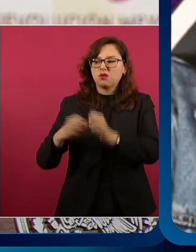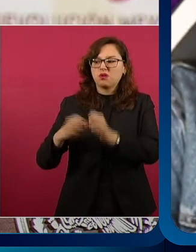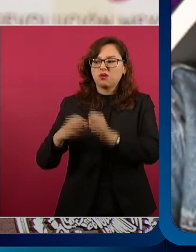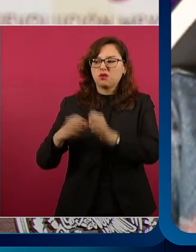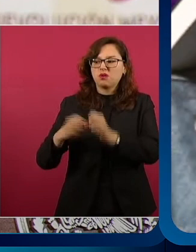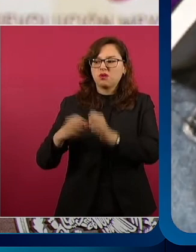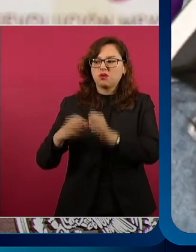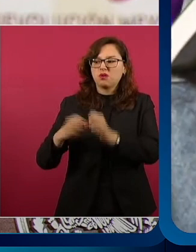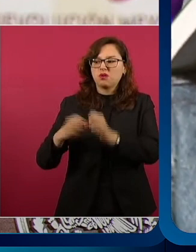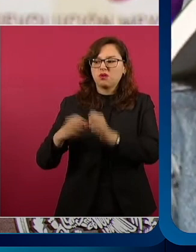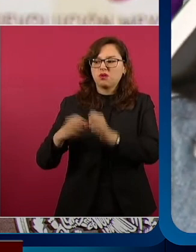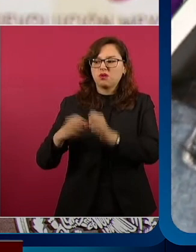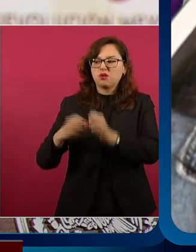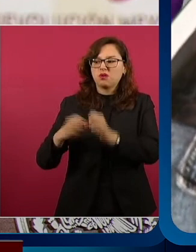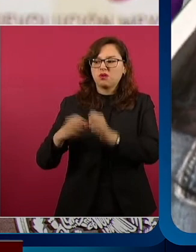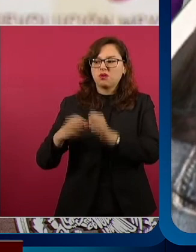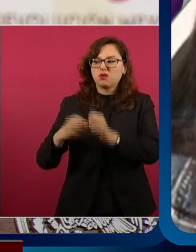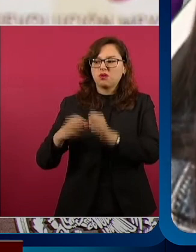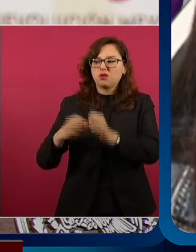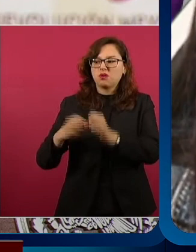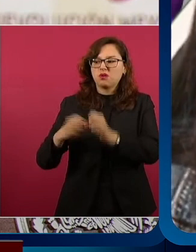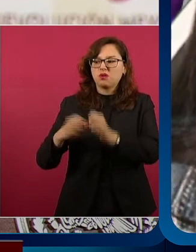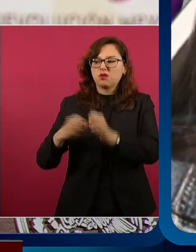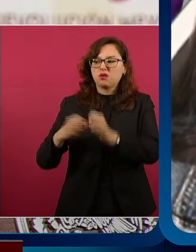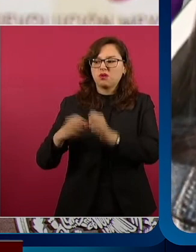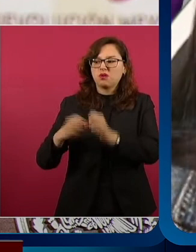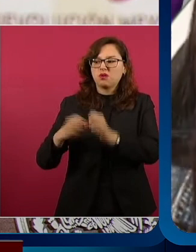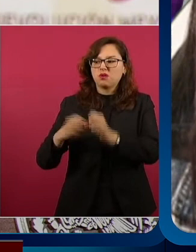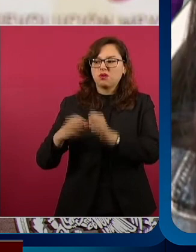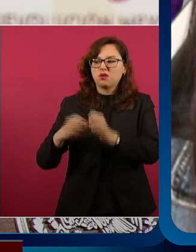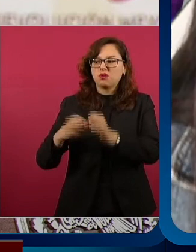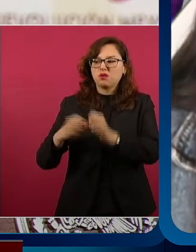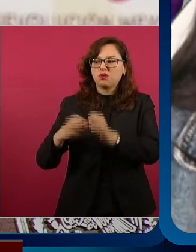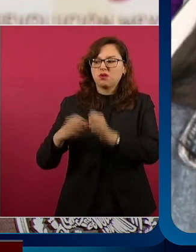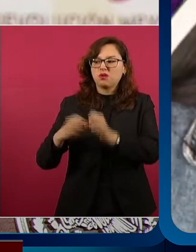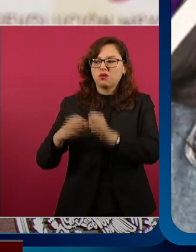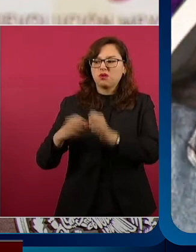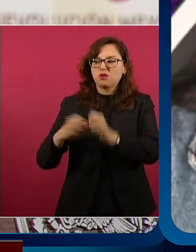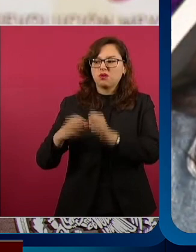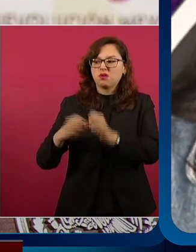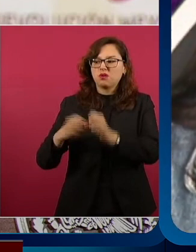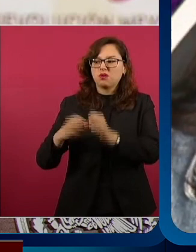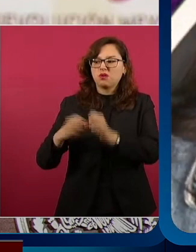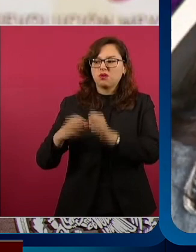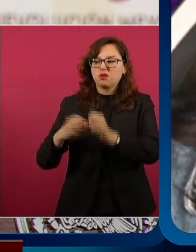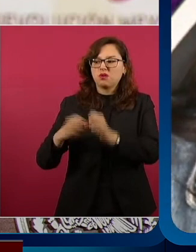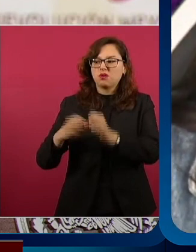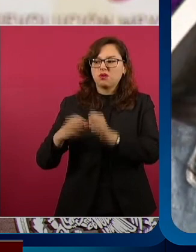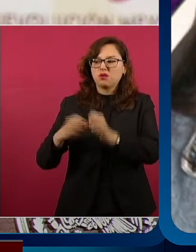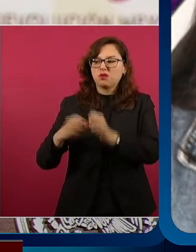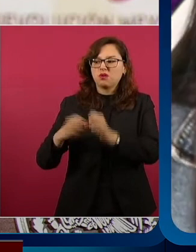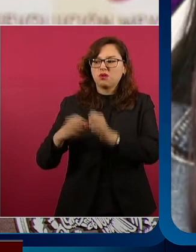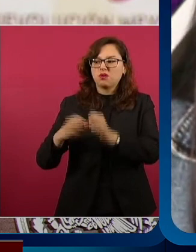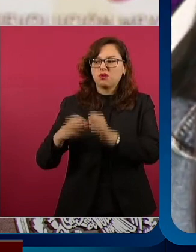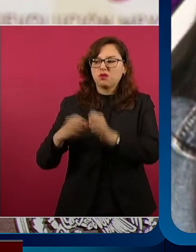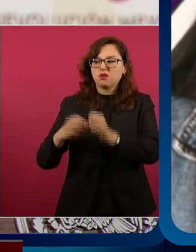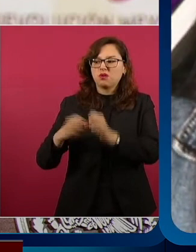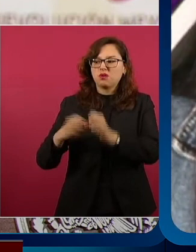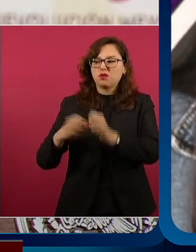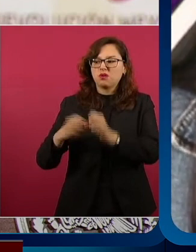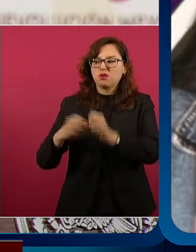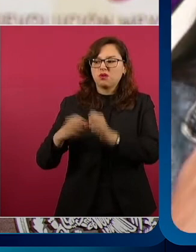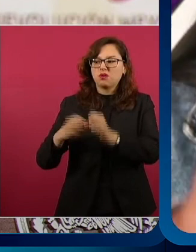Familia, con esto concluimos el video del día de hoy. Deja en los comentarios qué opinas al respecto. Muchas felicidades a nuestro compañero Pepe Ramírez y seguimos aquí